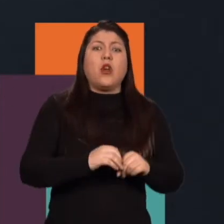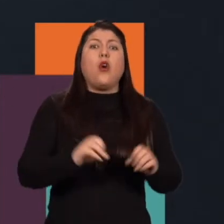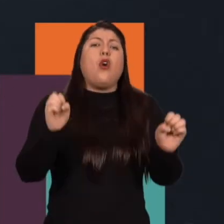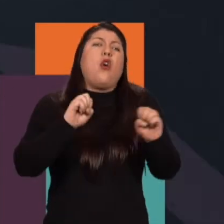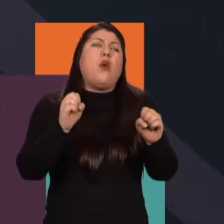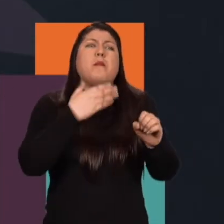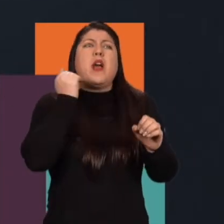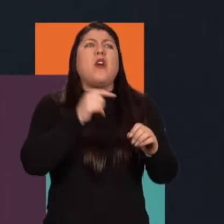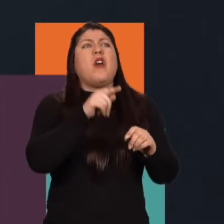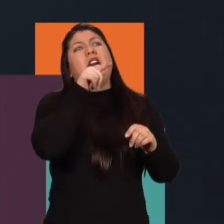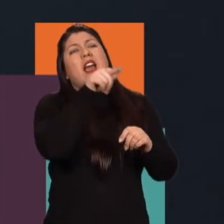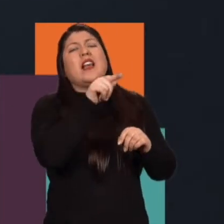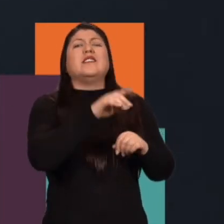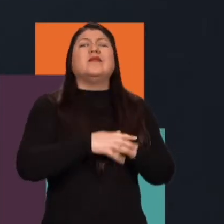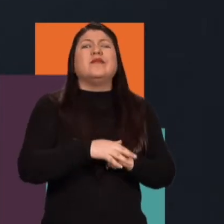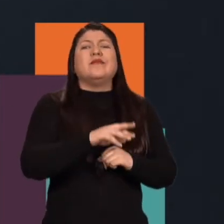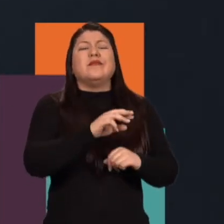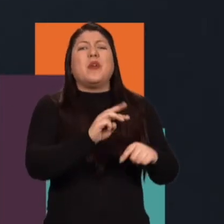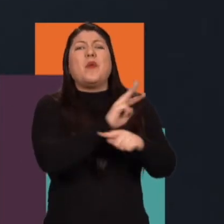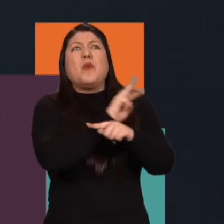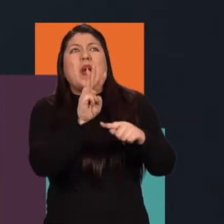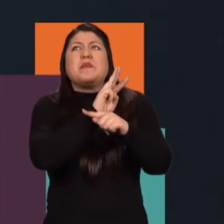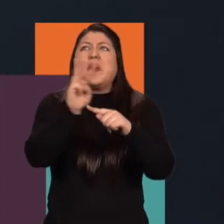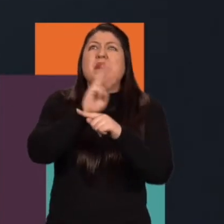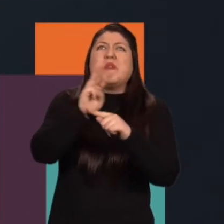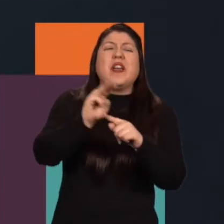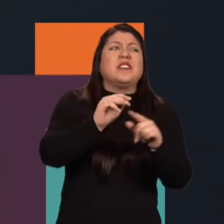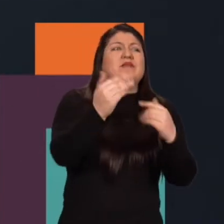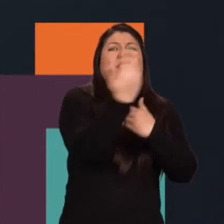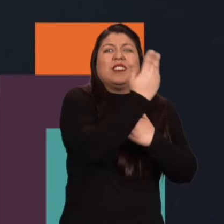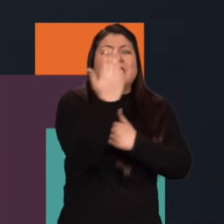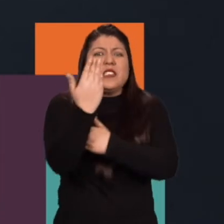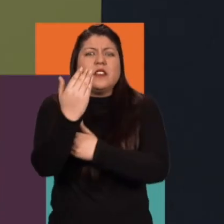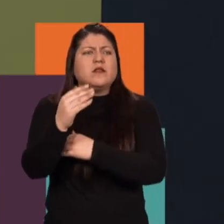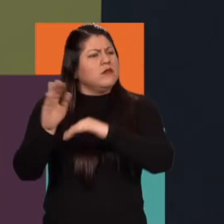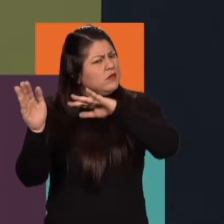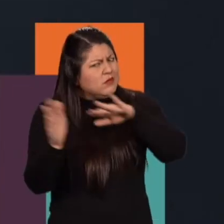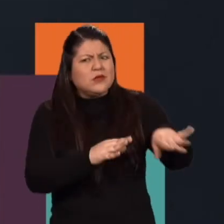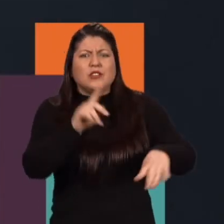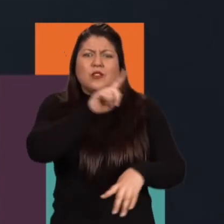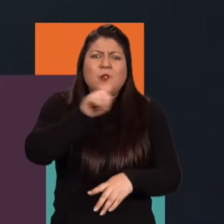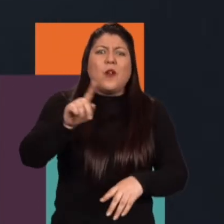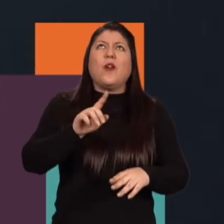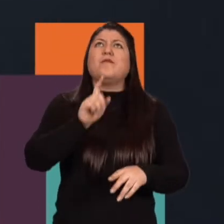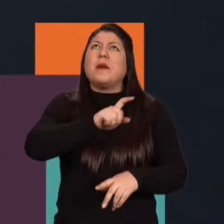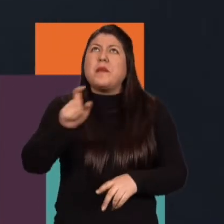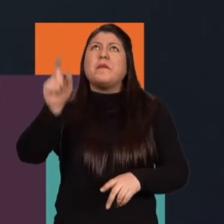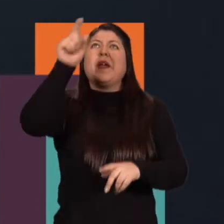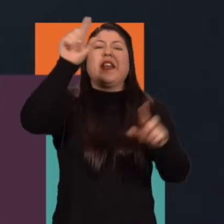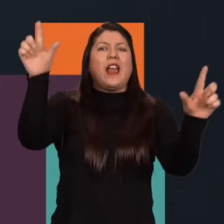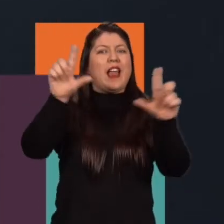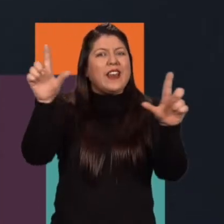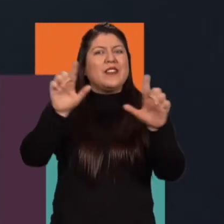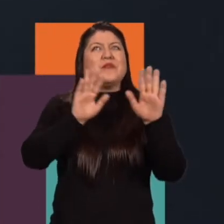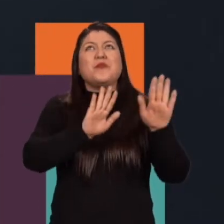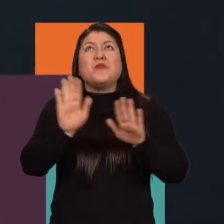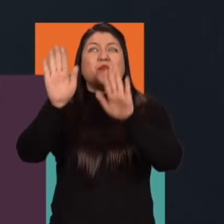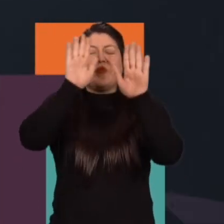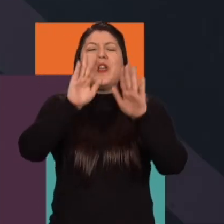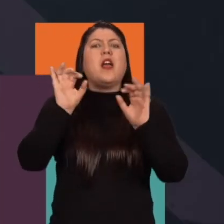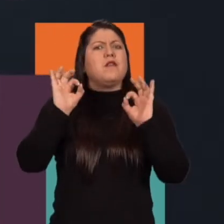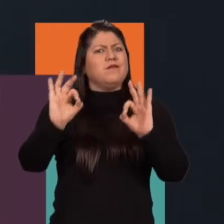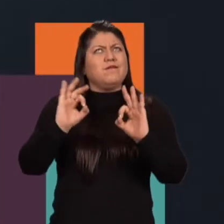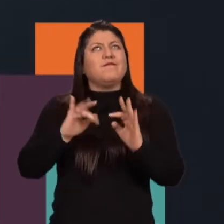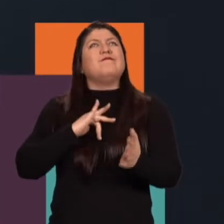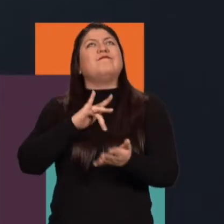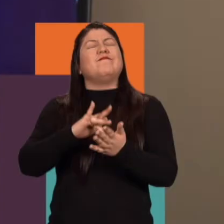el canal regional le esté dando al espectador esa oportunidad de divertirse con historias locales chéveres y